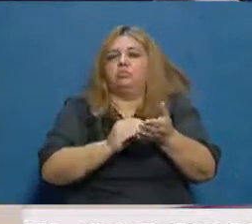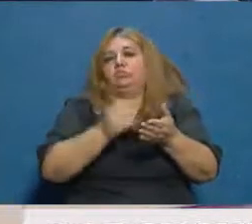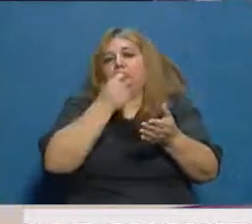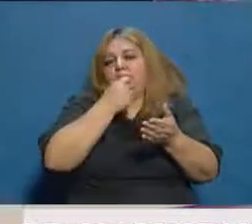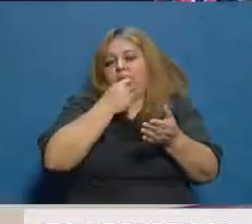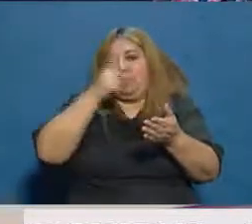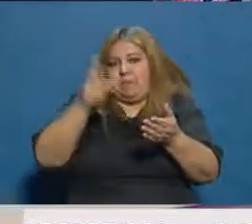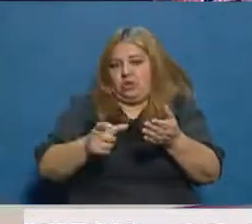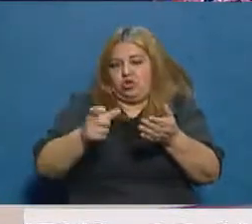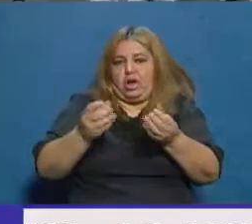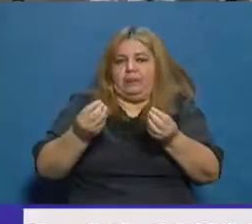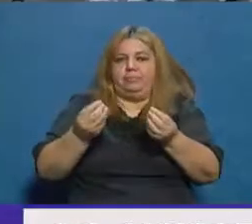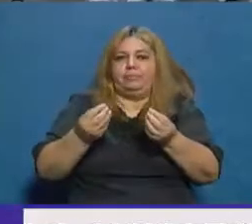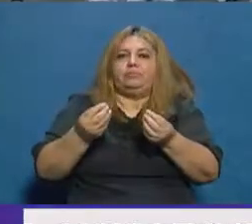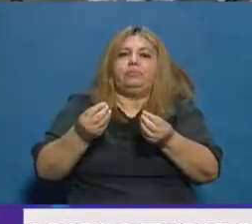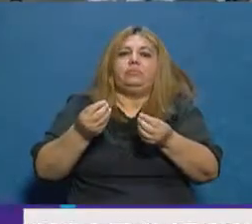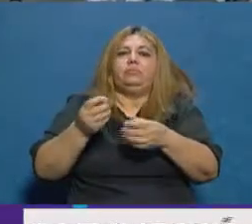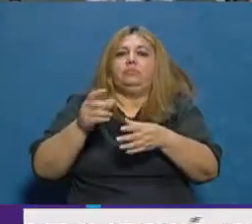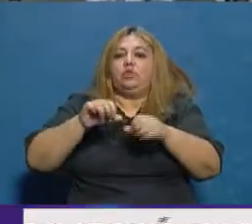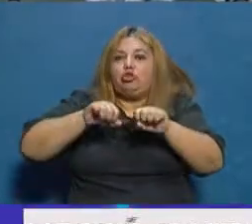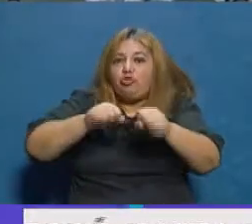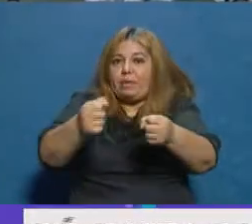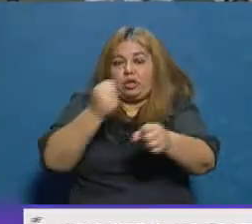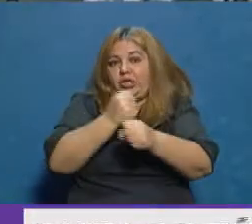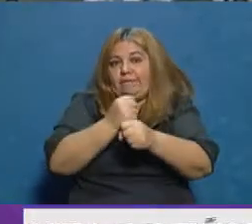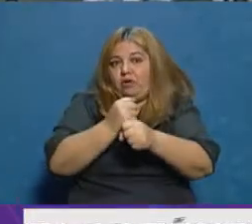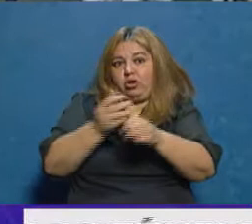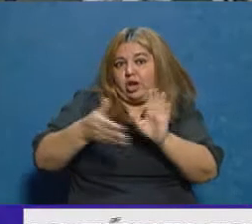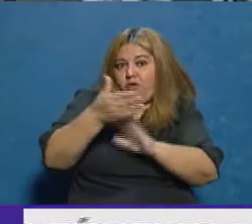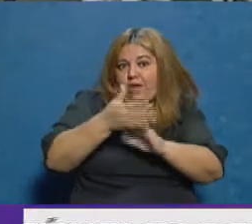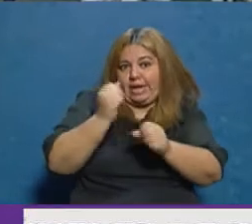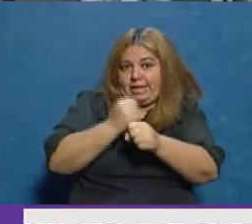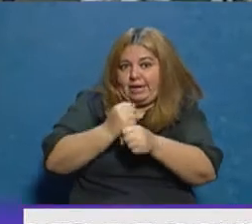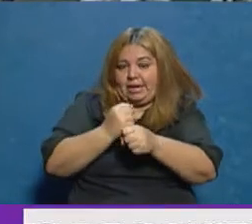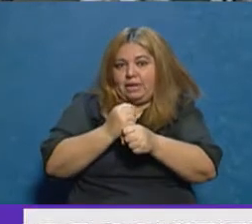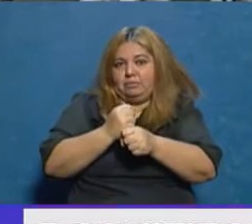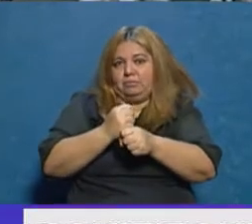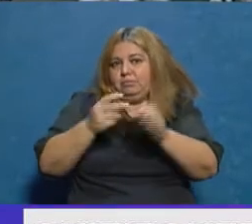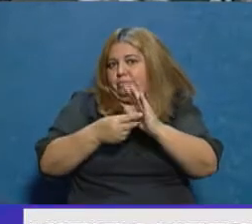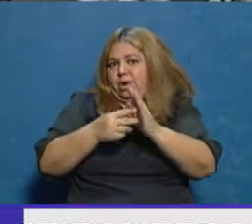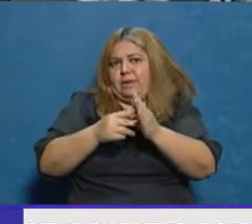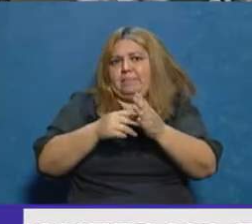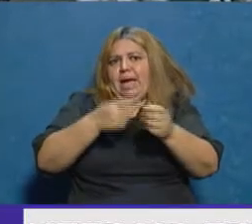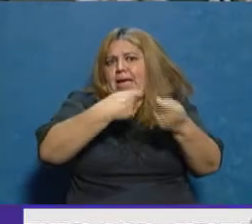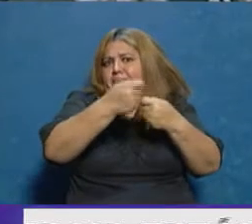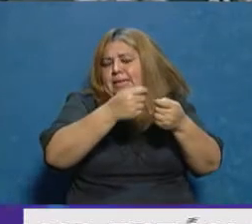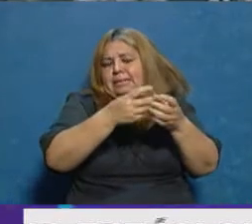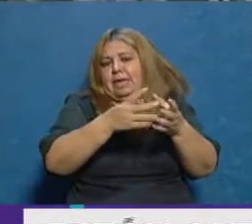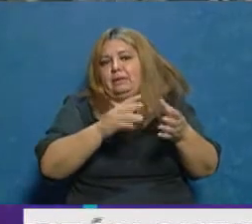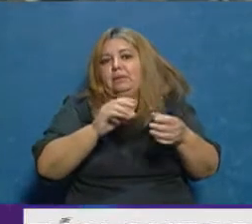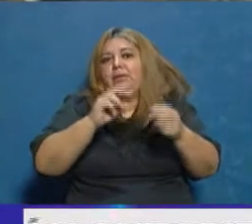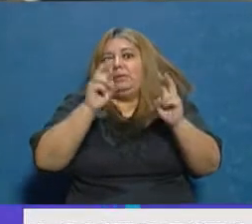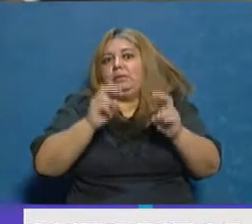aquellas personas que sean suspendidas a raíz de las crisis empresariales por el COVID